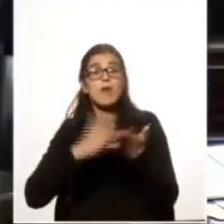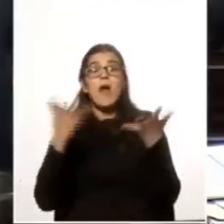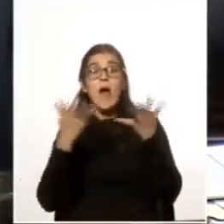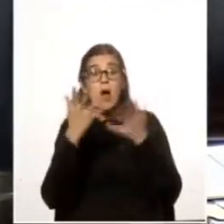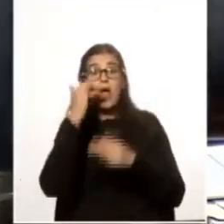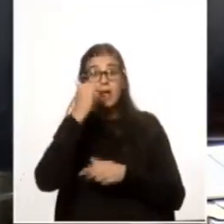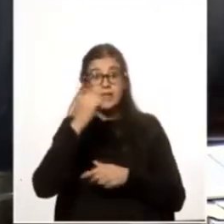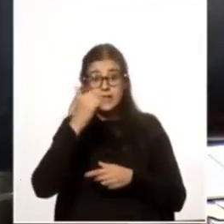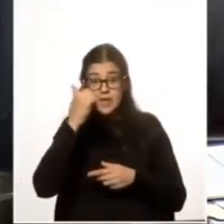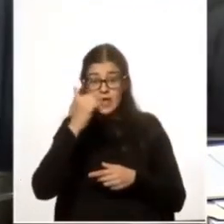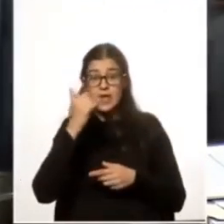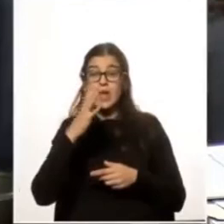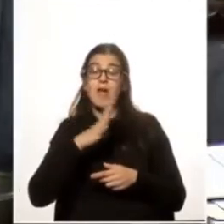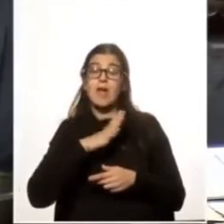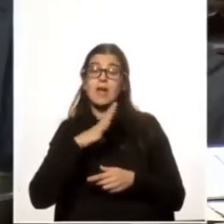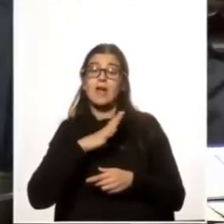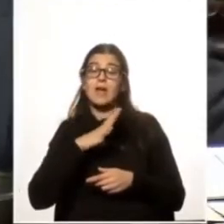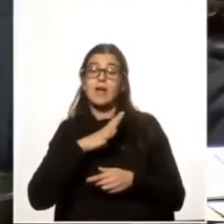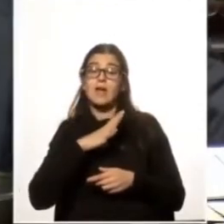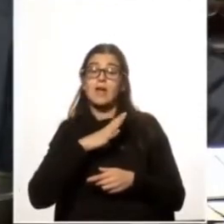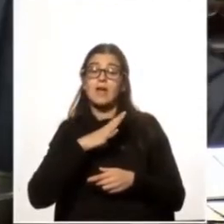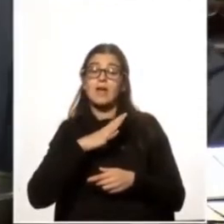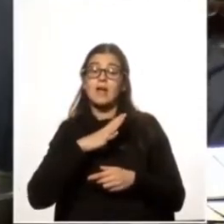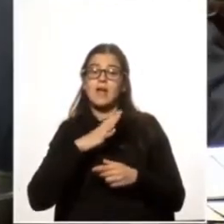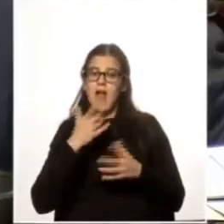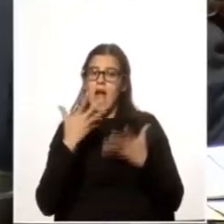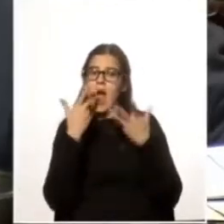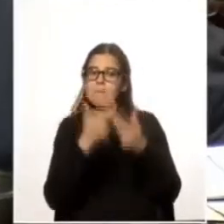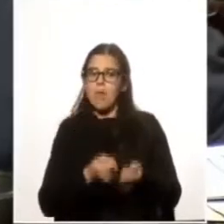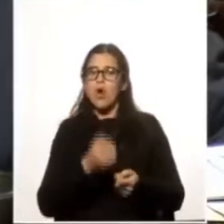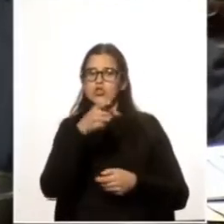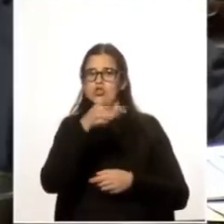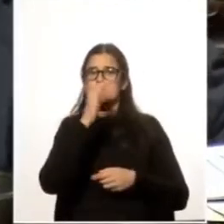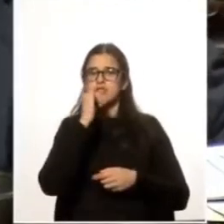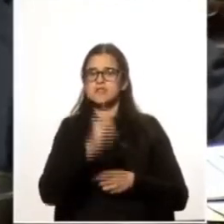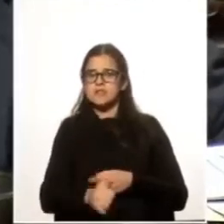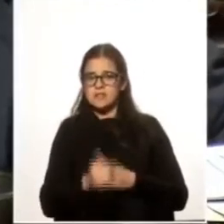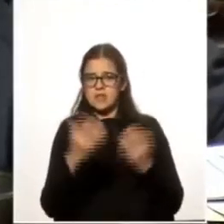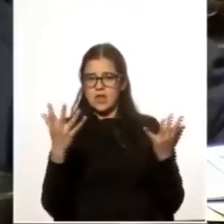ahora sí había que dar apoyo a eso.